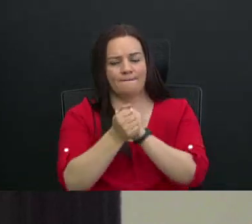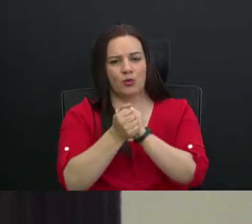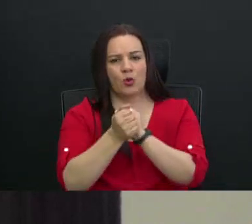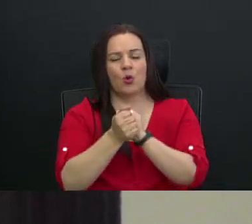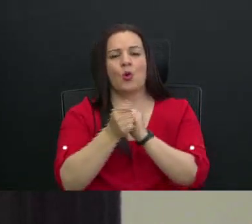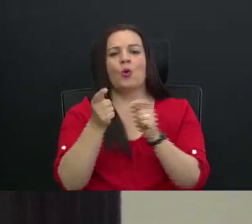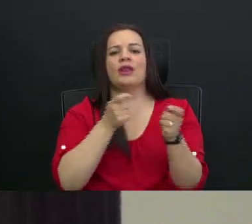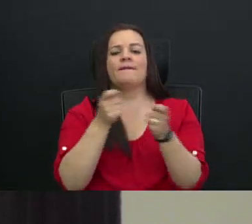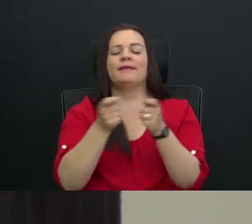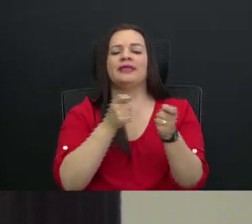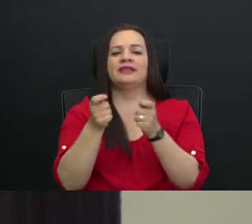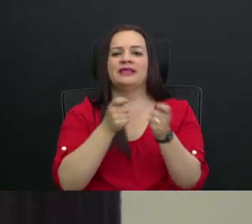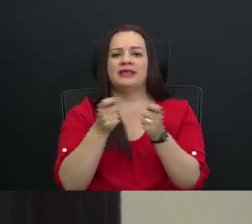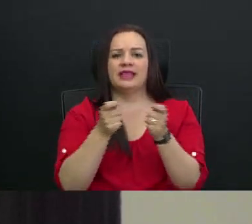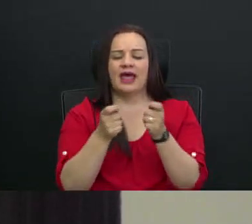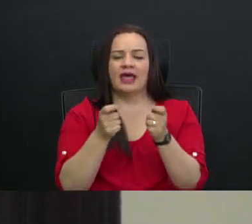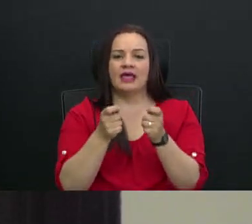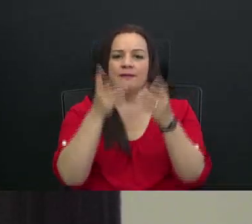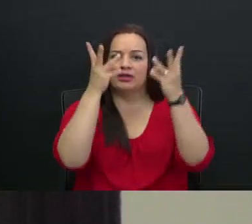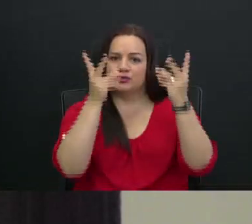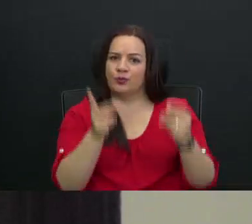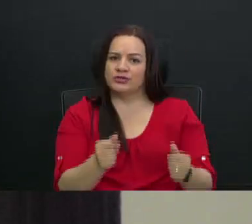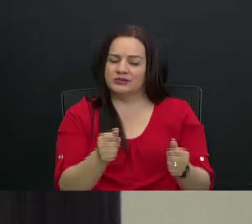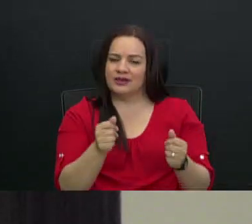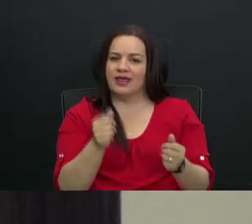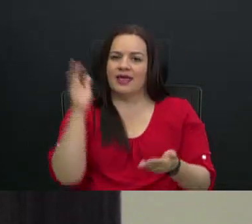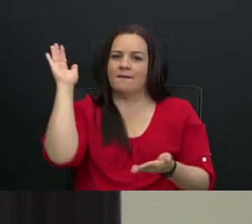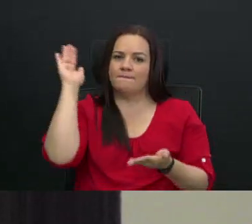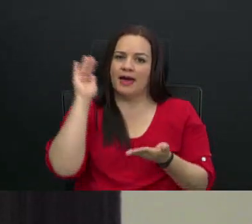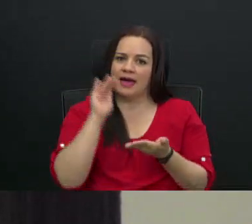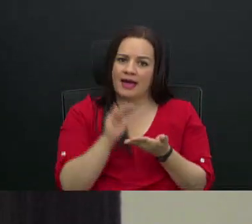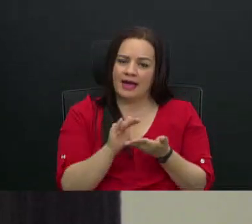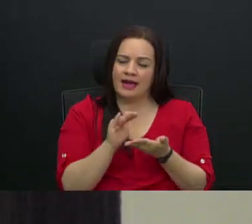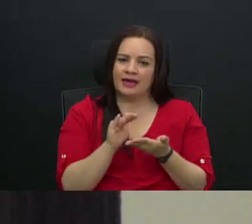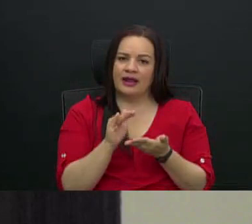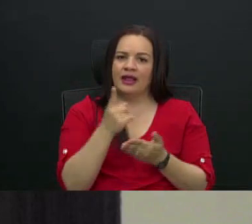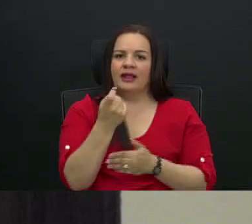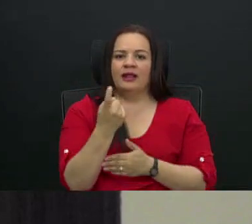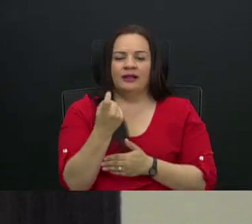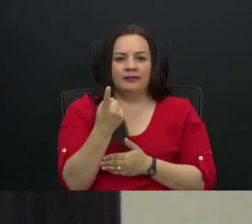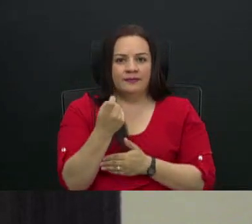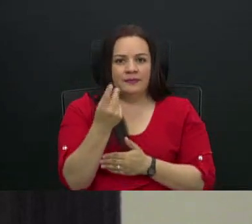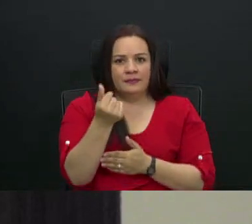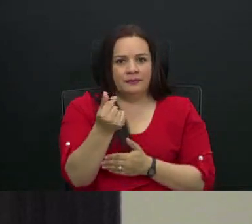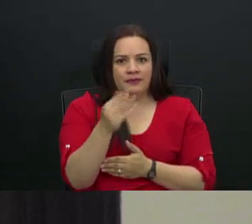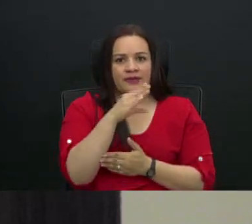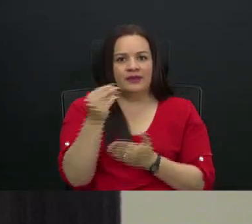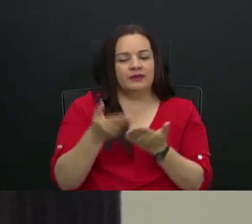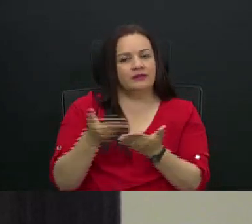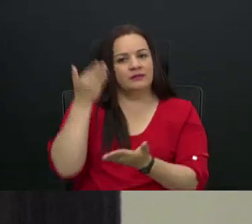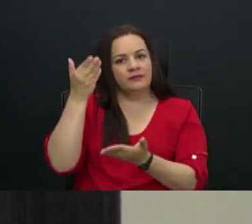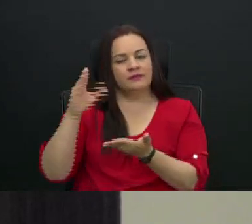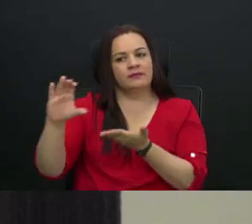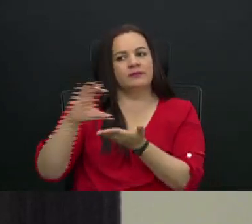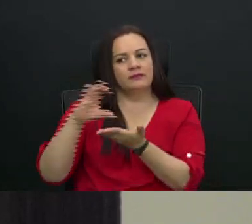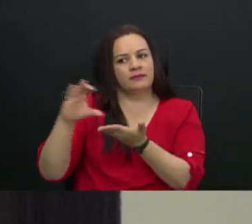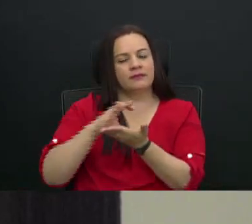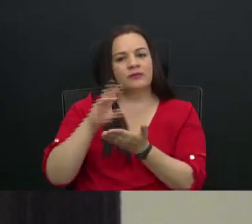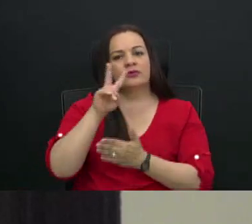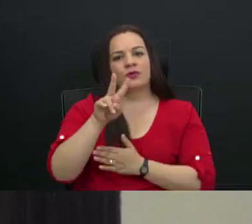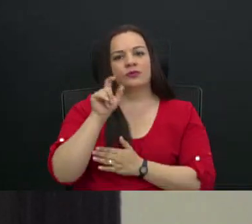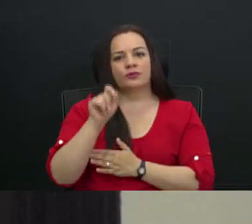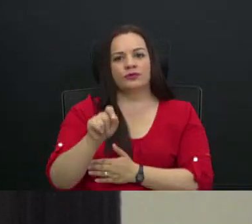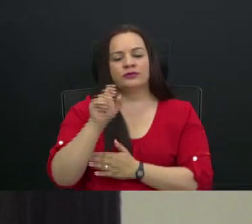bajar el déficit y aumentar el ingreso en 2.75 del PIB